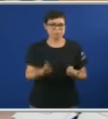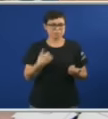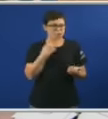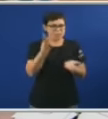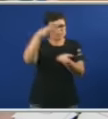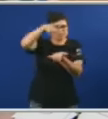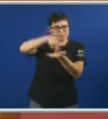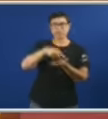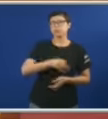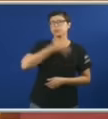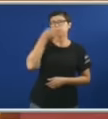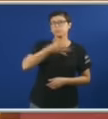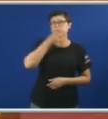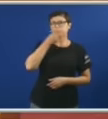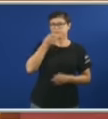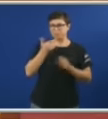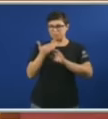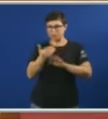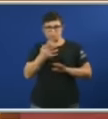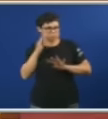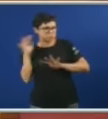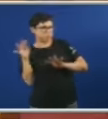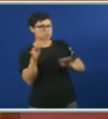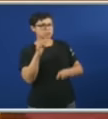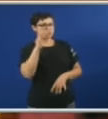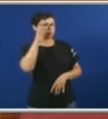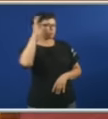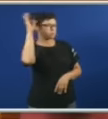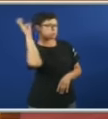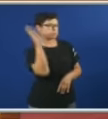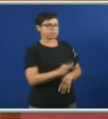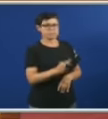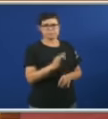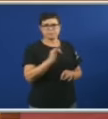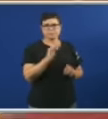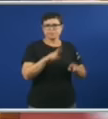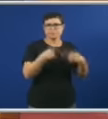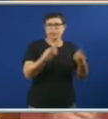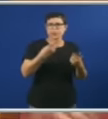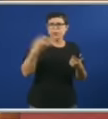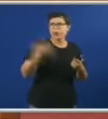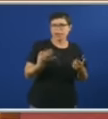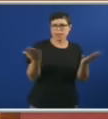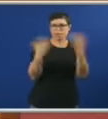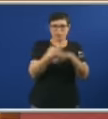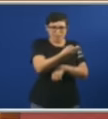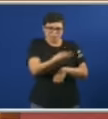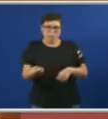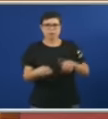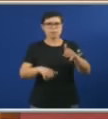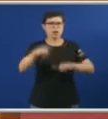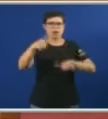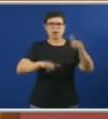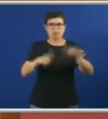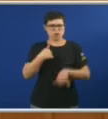reafirmarnos En que vostede é o presidente da posverdade Porque ven aquí a manipular Mireu, nunca dicen que